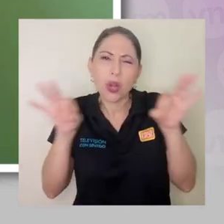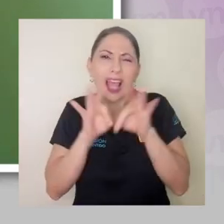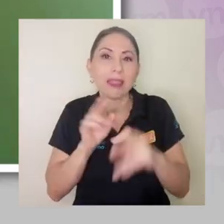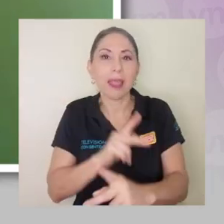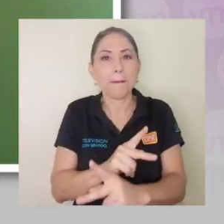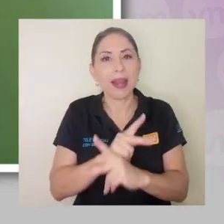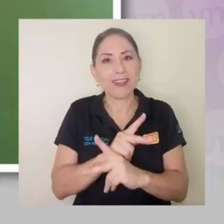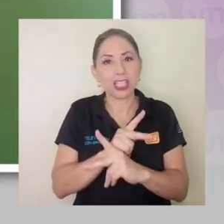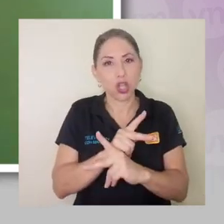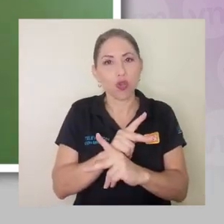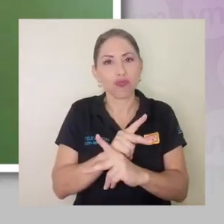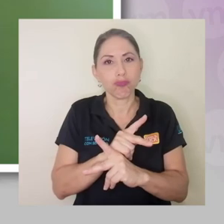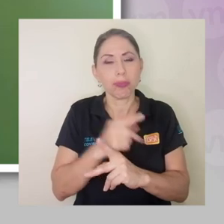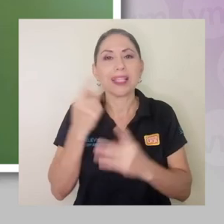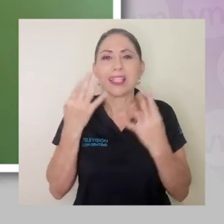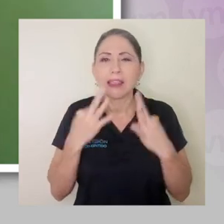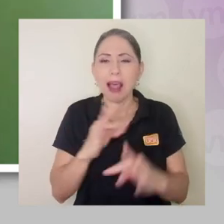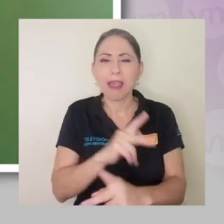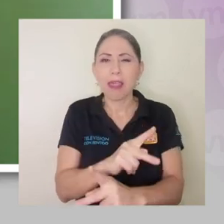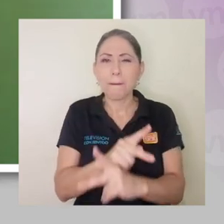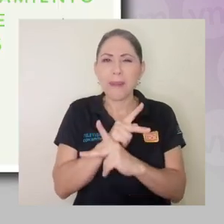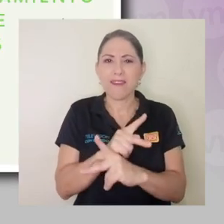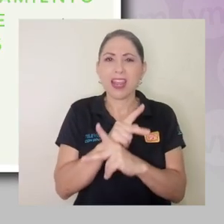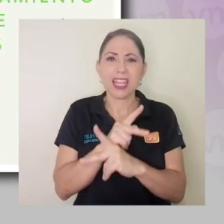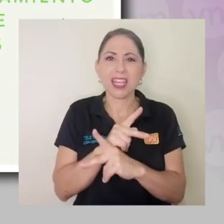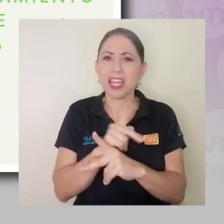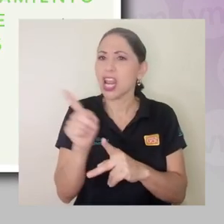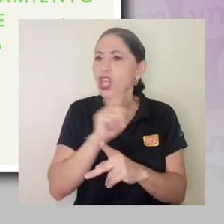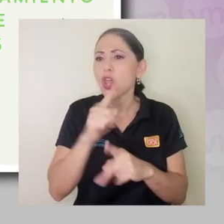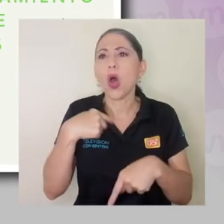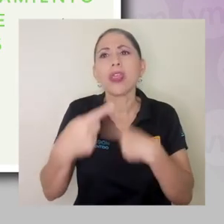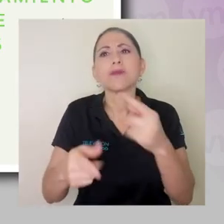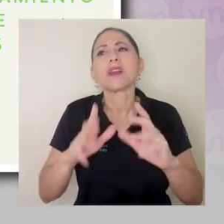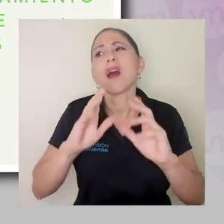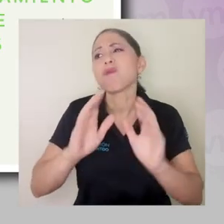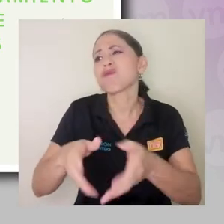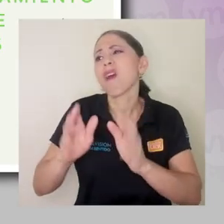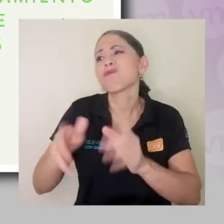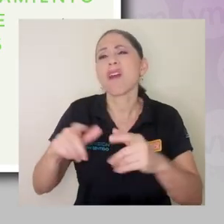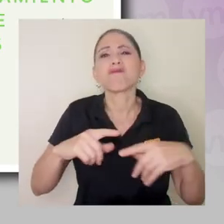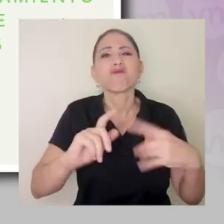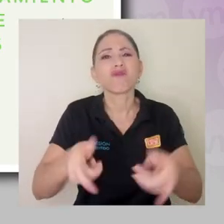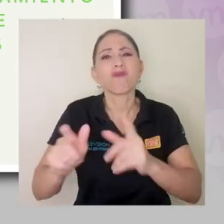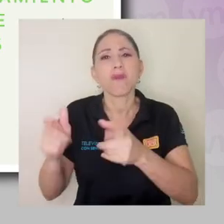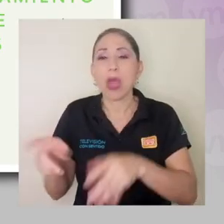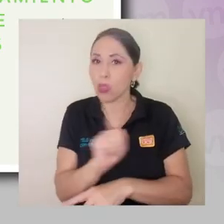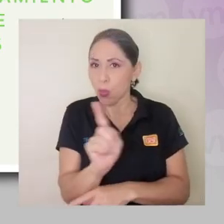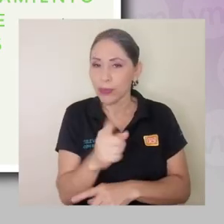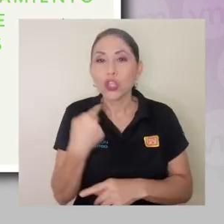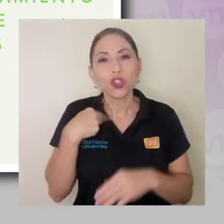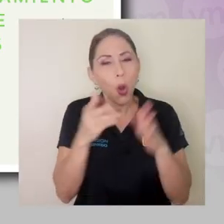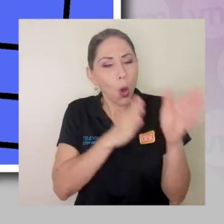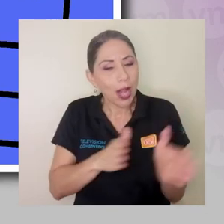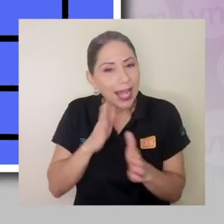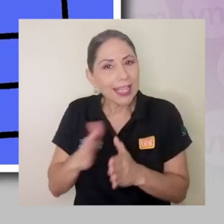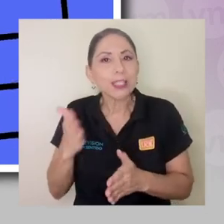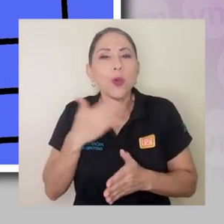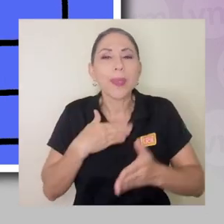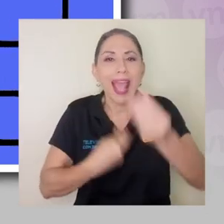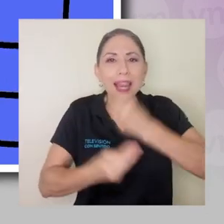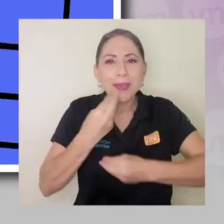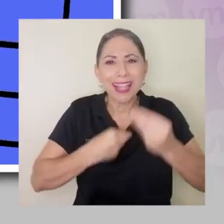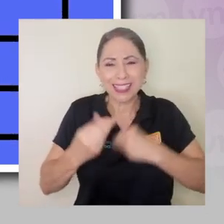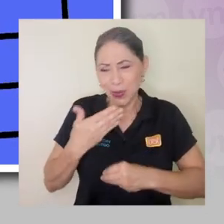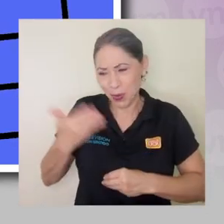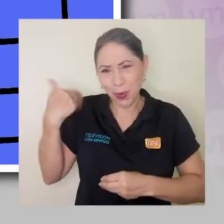es la prevención, se trata de prevenir al máximo que se desperdicien y eso entonces yo lo hago organizando mi alimentación